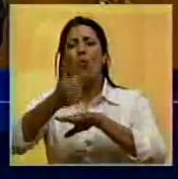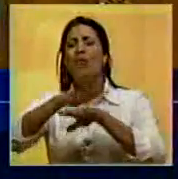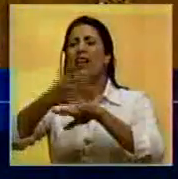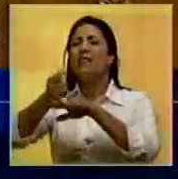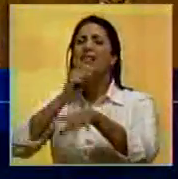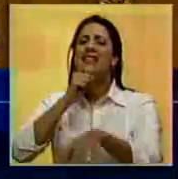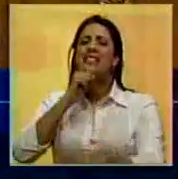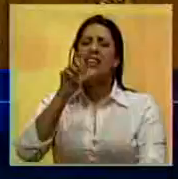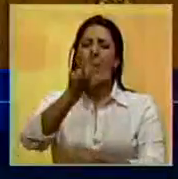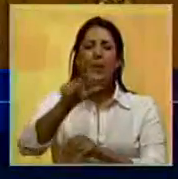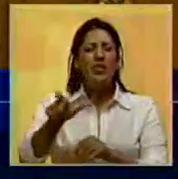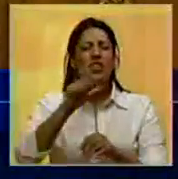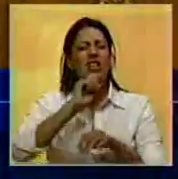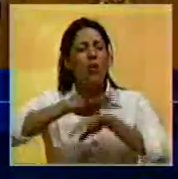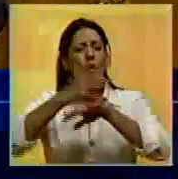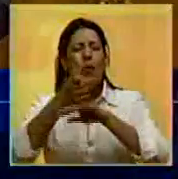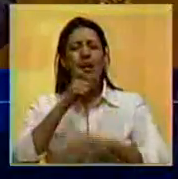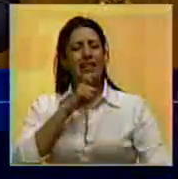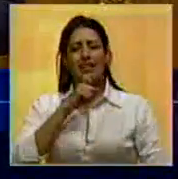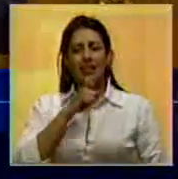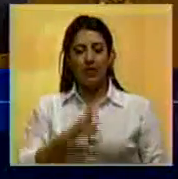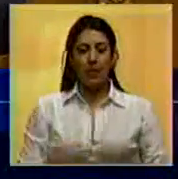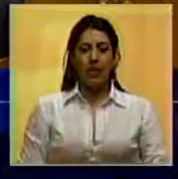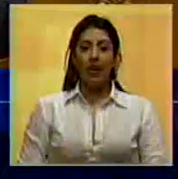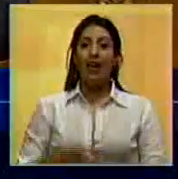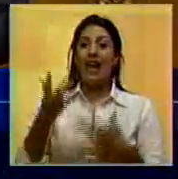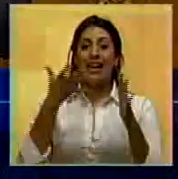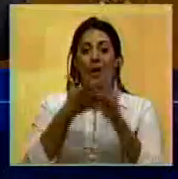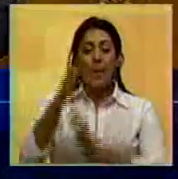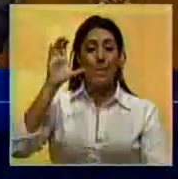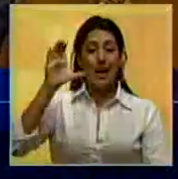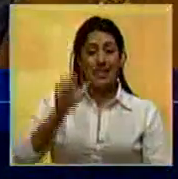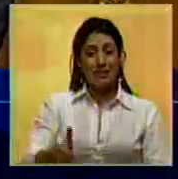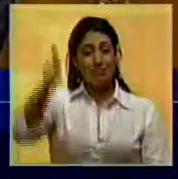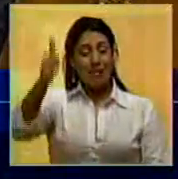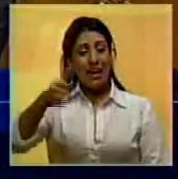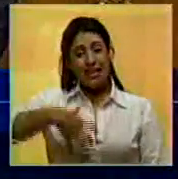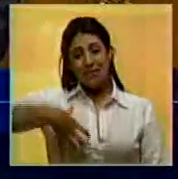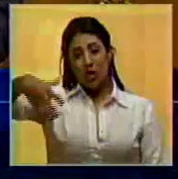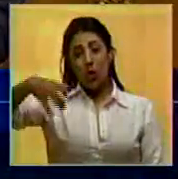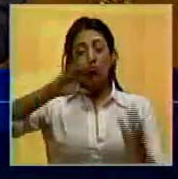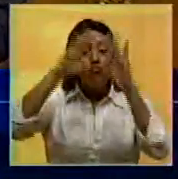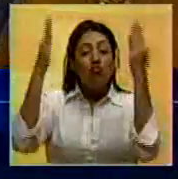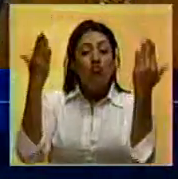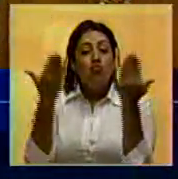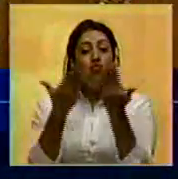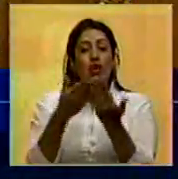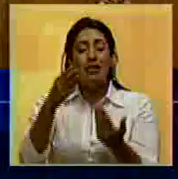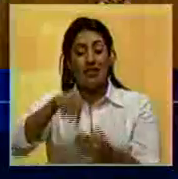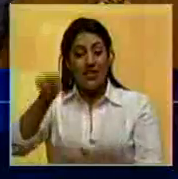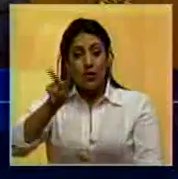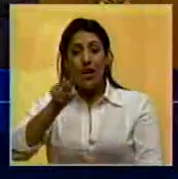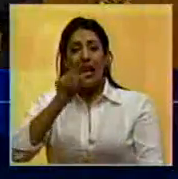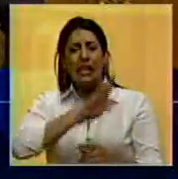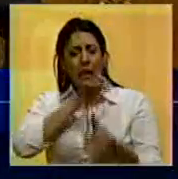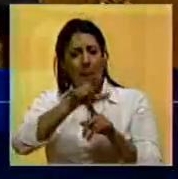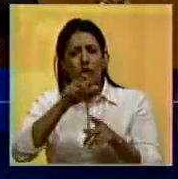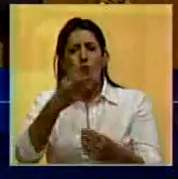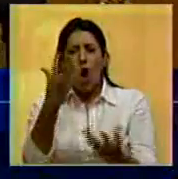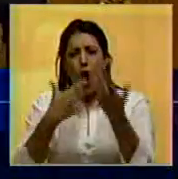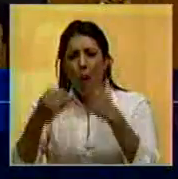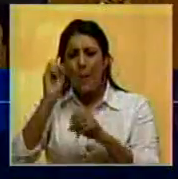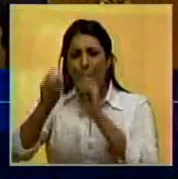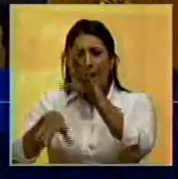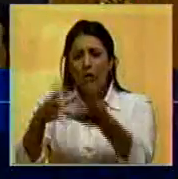me pregunto, de quién es la culpa que el país más rico del mundo, señor, tenga a sus ciudadanos comiendo